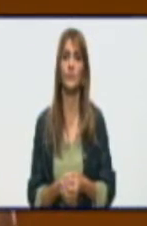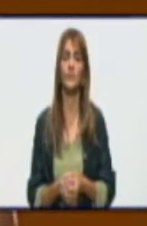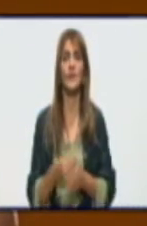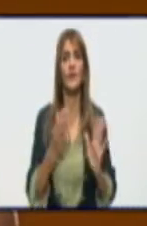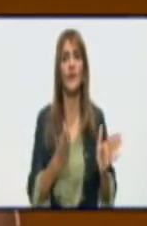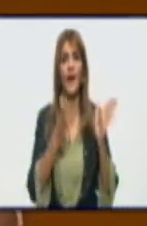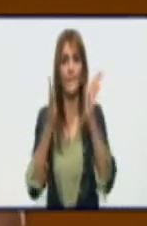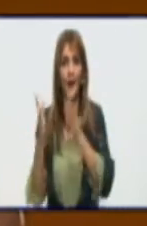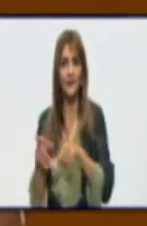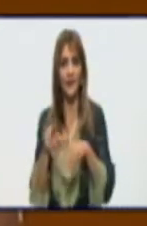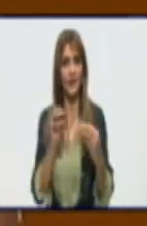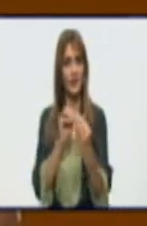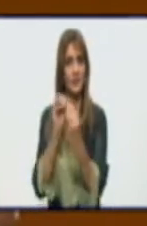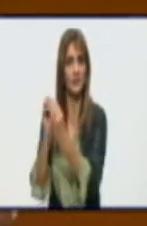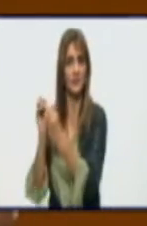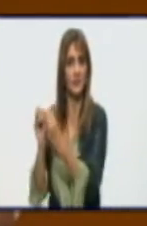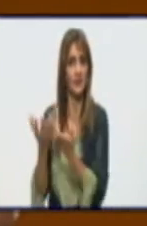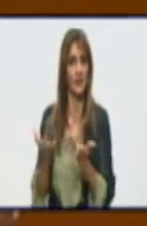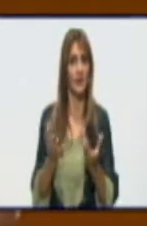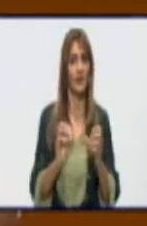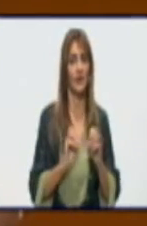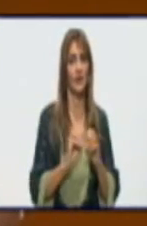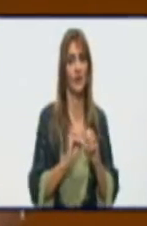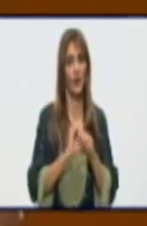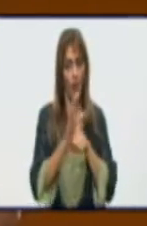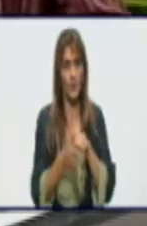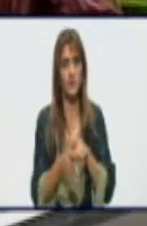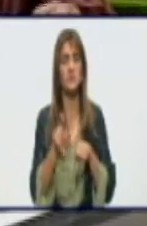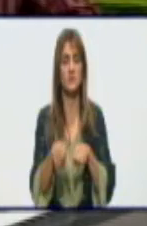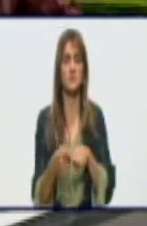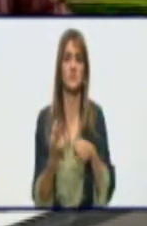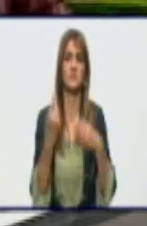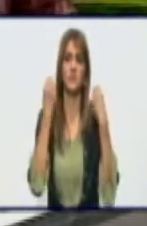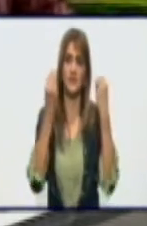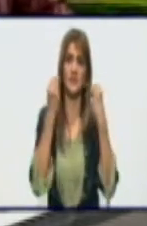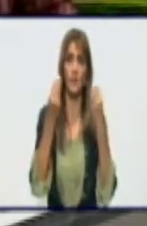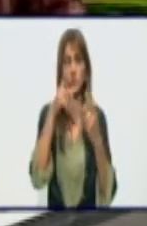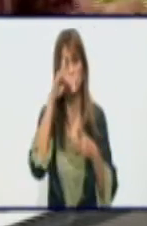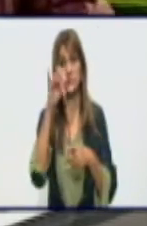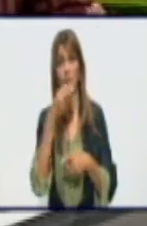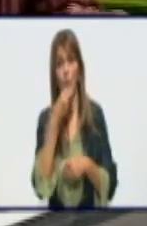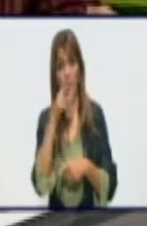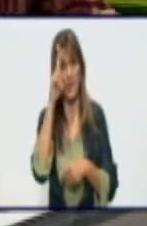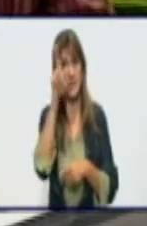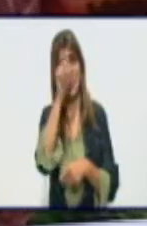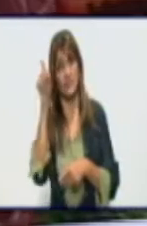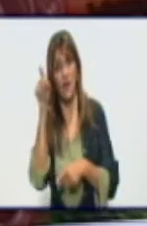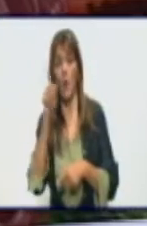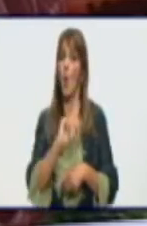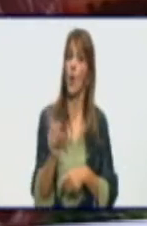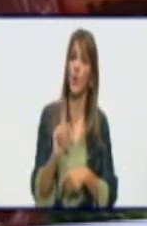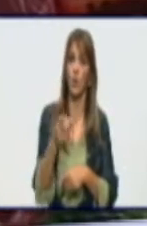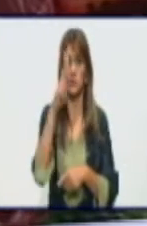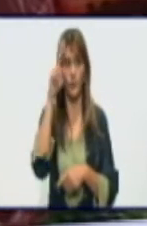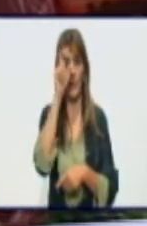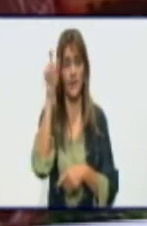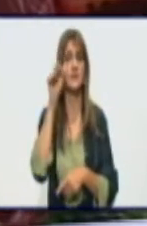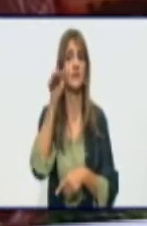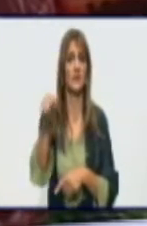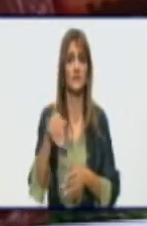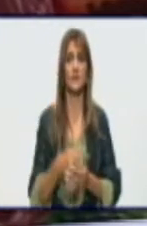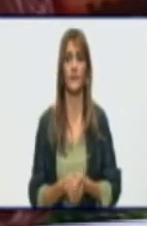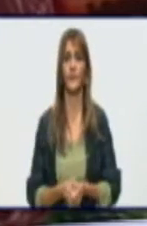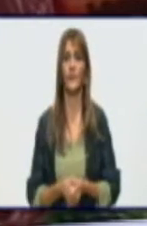también definen si se puede considerar o no un caso sospechoso. Rosmel, aunque a nosotros como tal no nos ha llegado